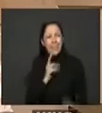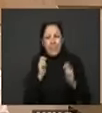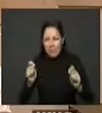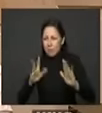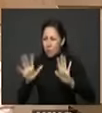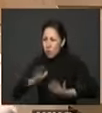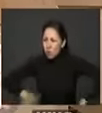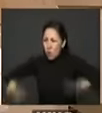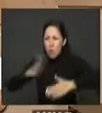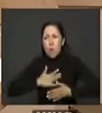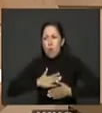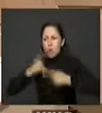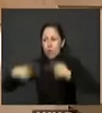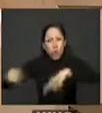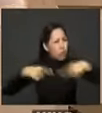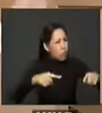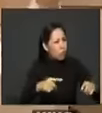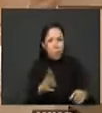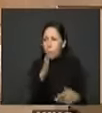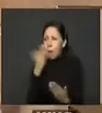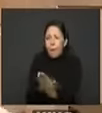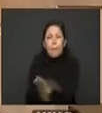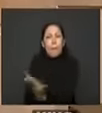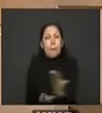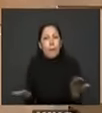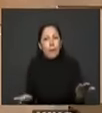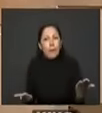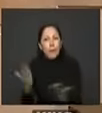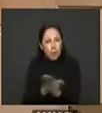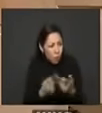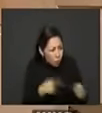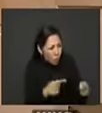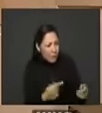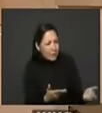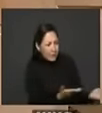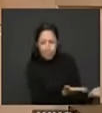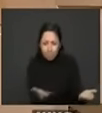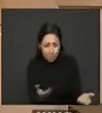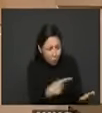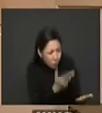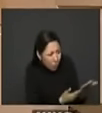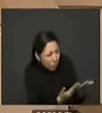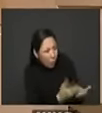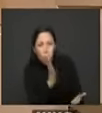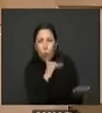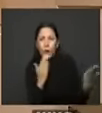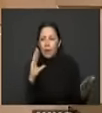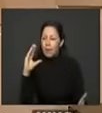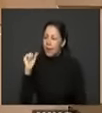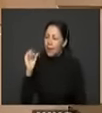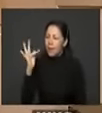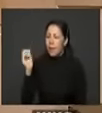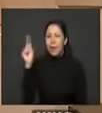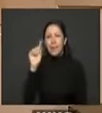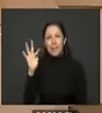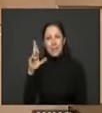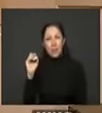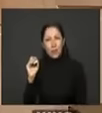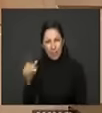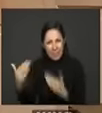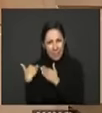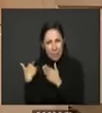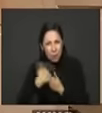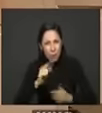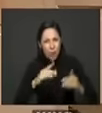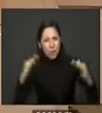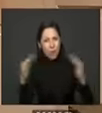actualizada y nos enfrentamos a un lío monumental para poder hacer esa tarea de manera que lo siguiente lo segundo que tiene que financiar